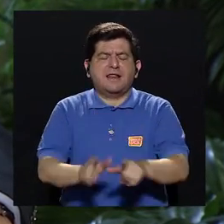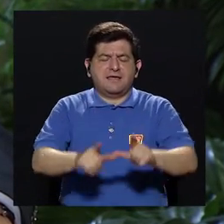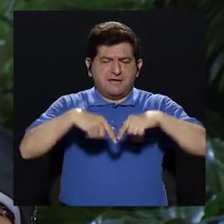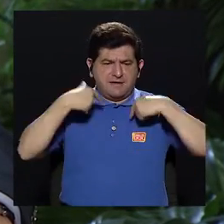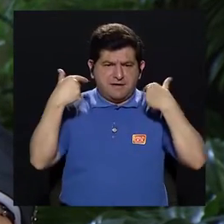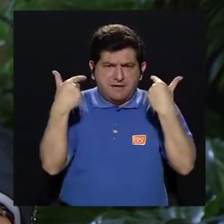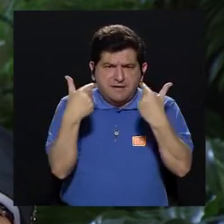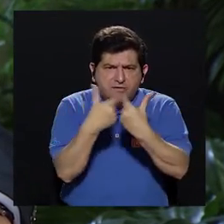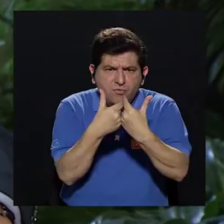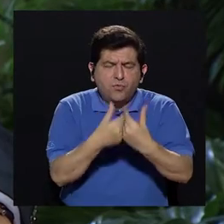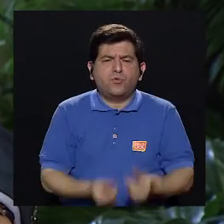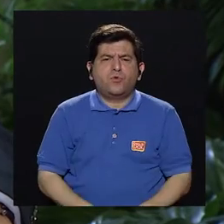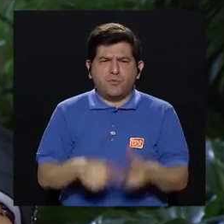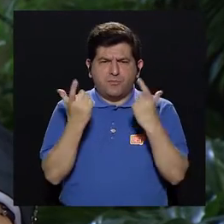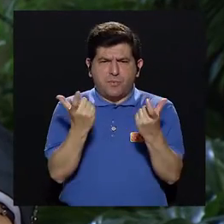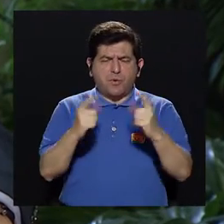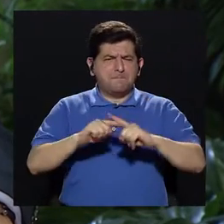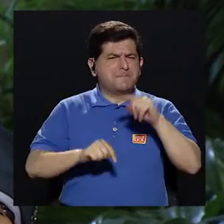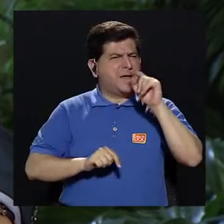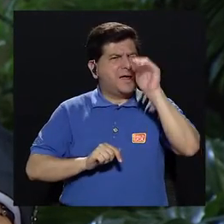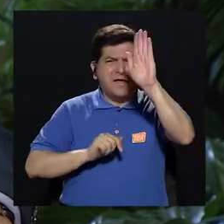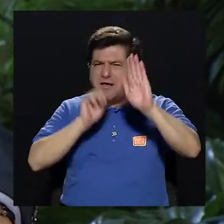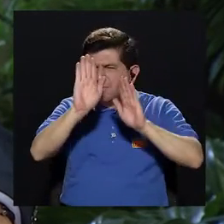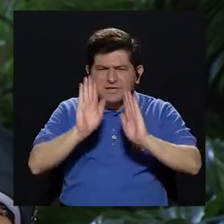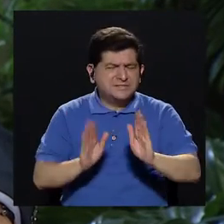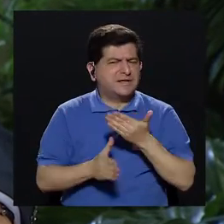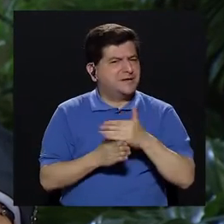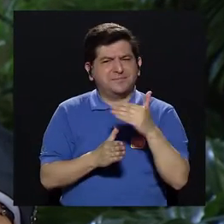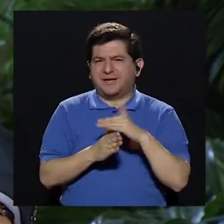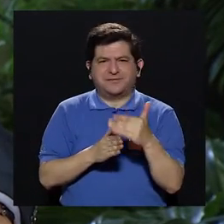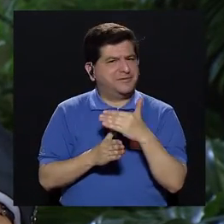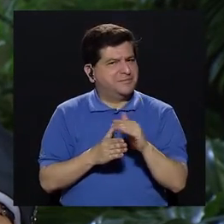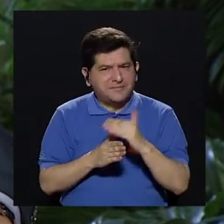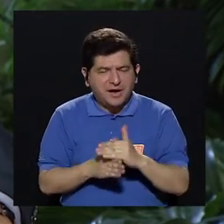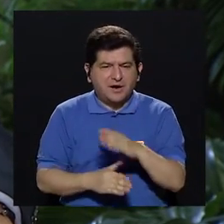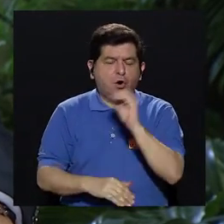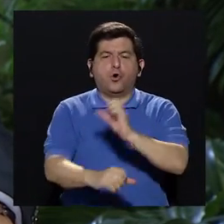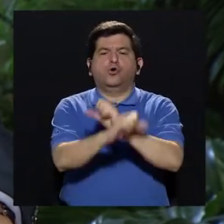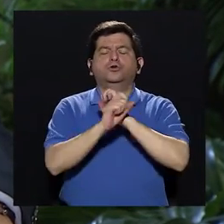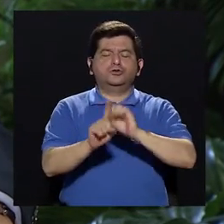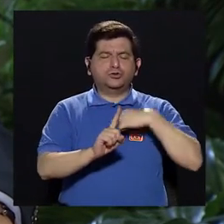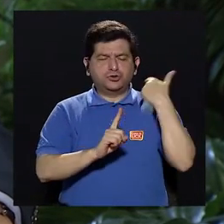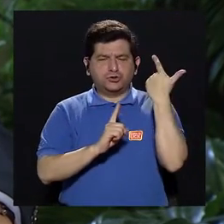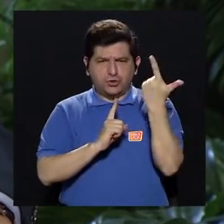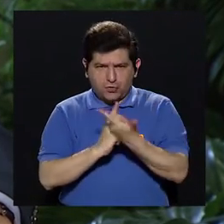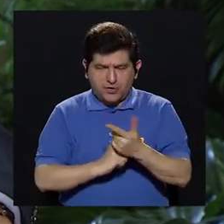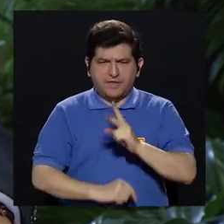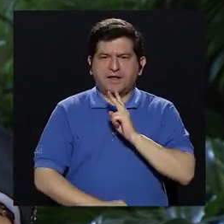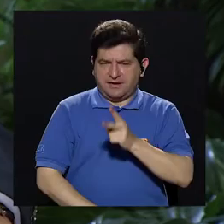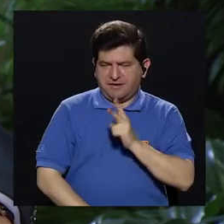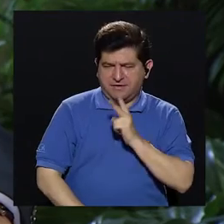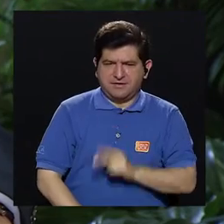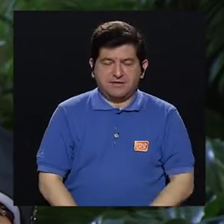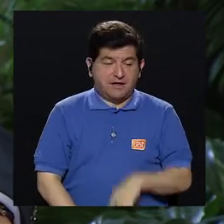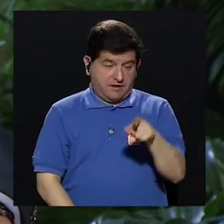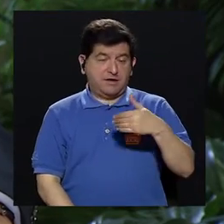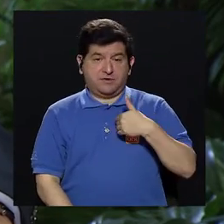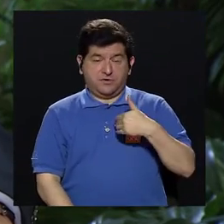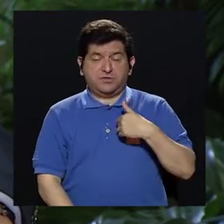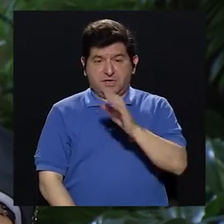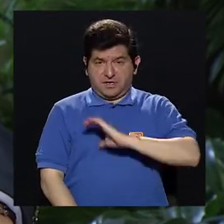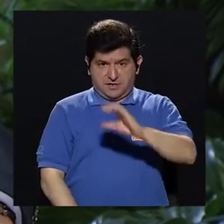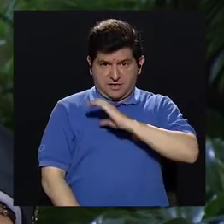colectiva, cuando en realidad son de un esquema de reparto o de seguridad social que tiene